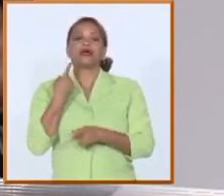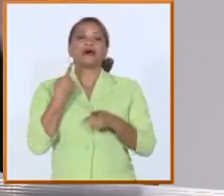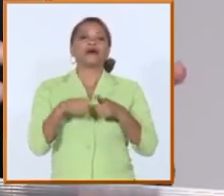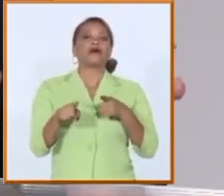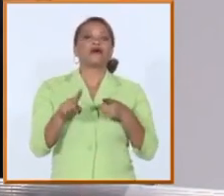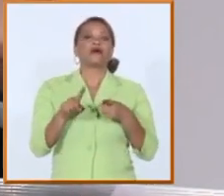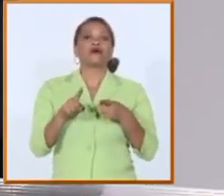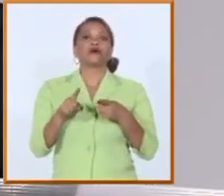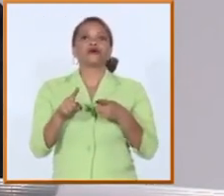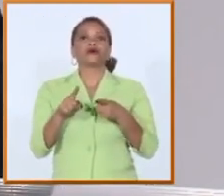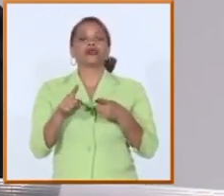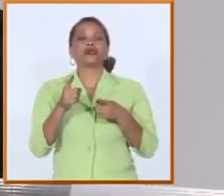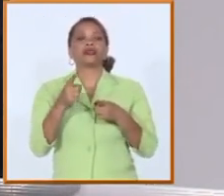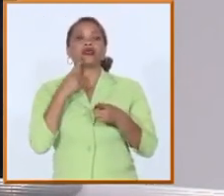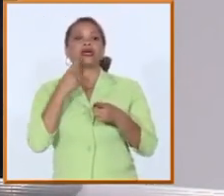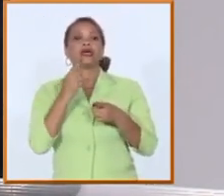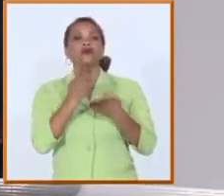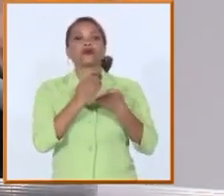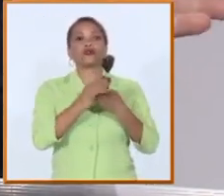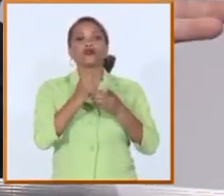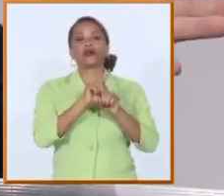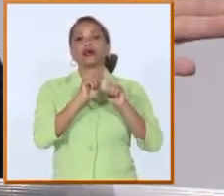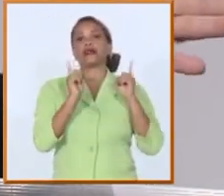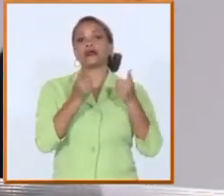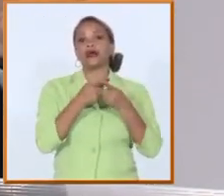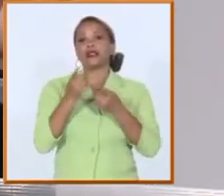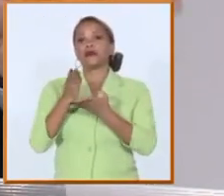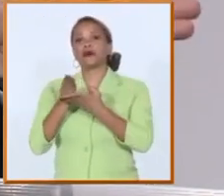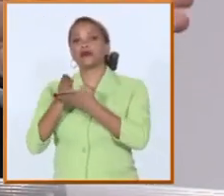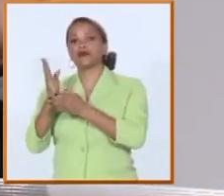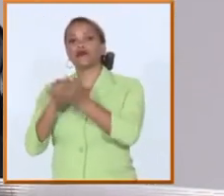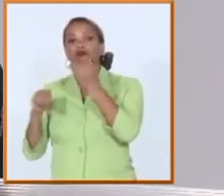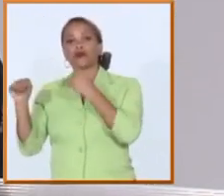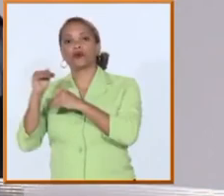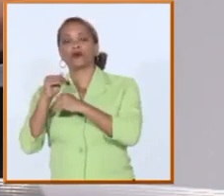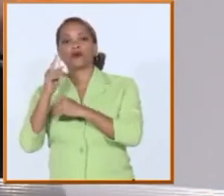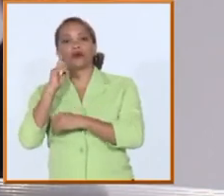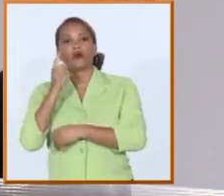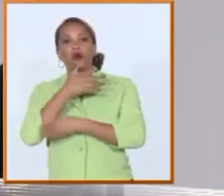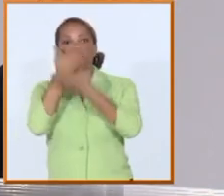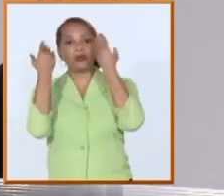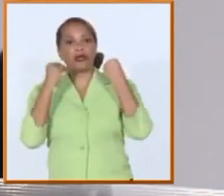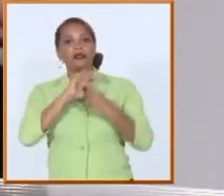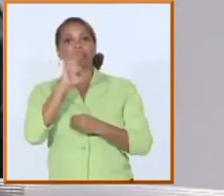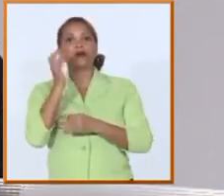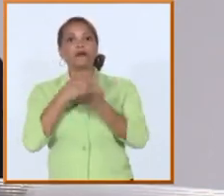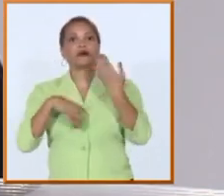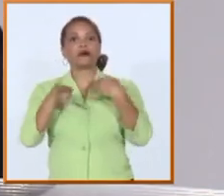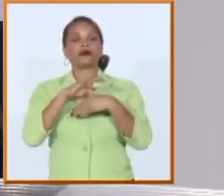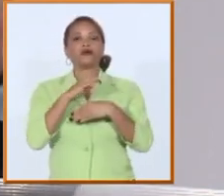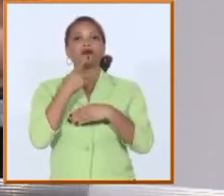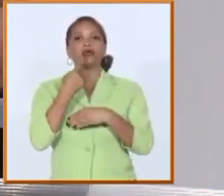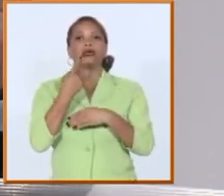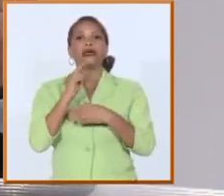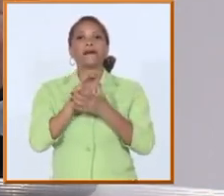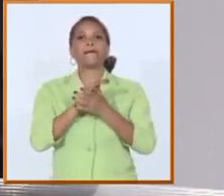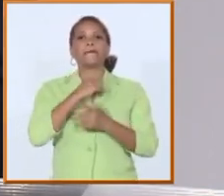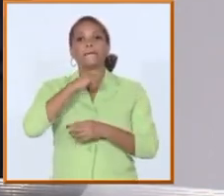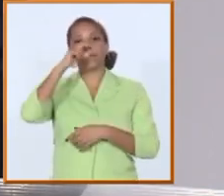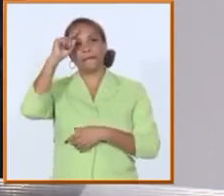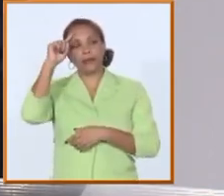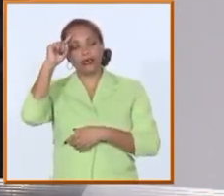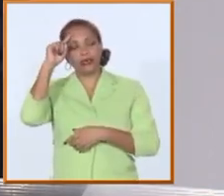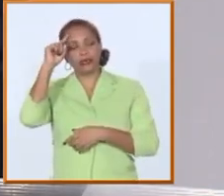entre la educación general y la educación superior no hay que olvidar que el MINET atiende educación general y el MES educación superior